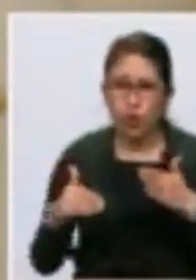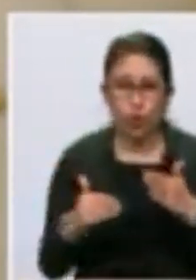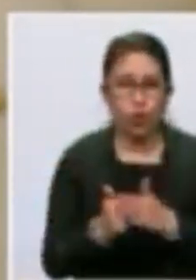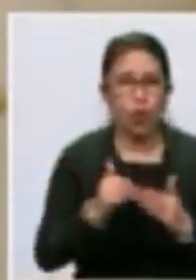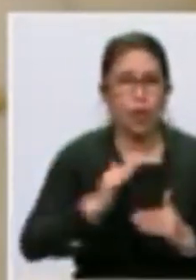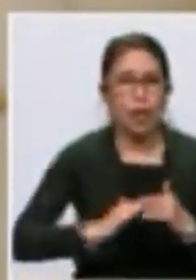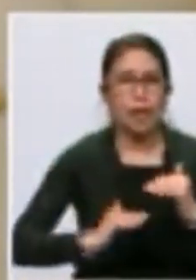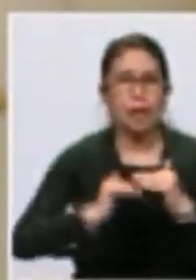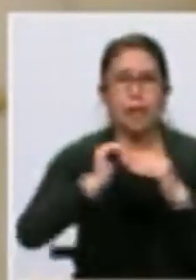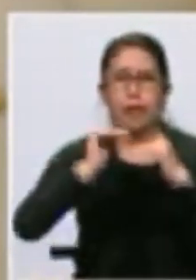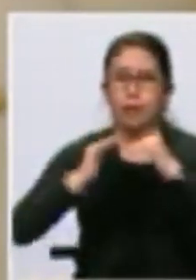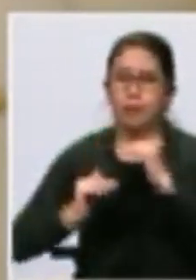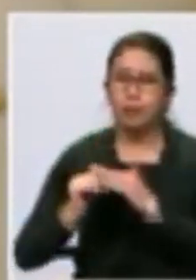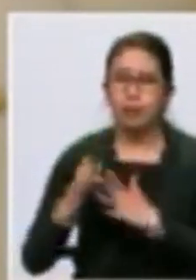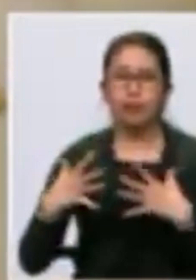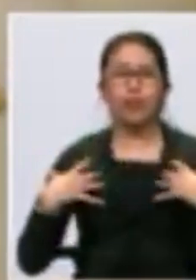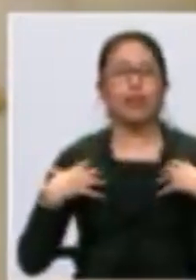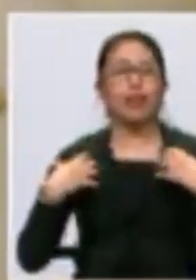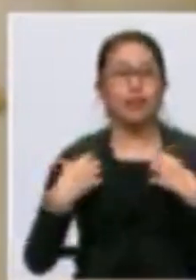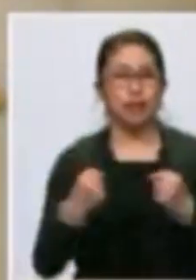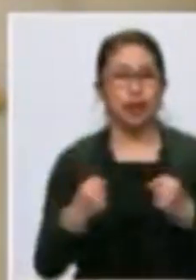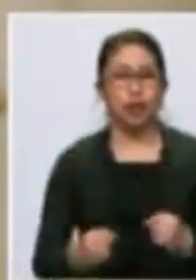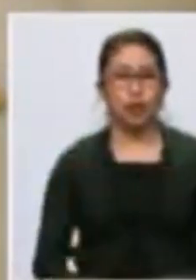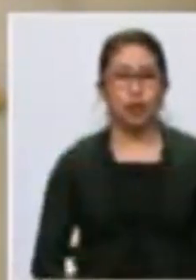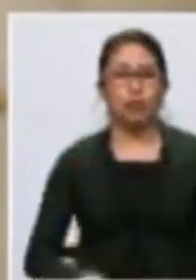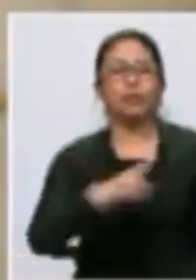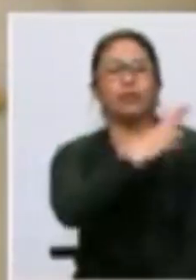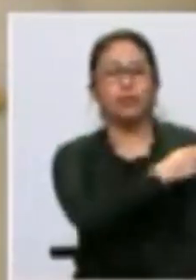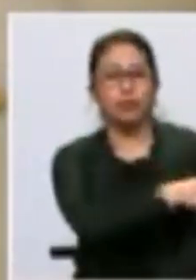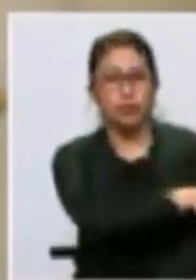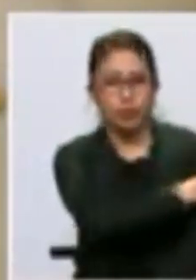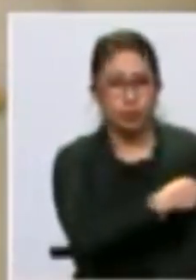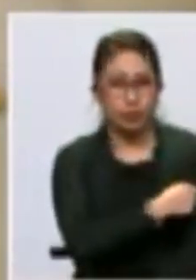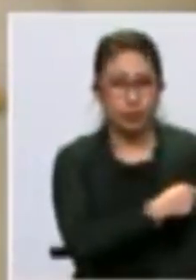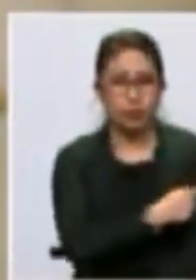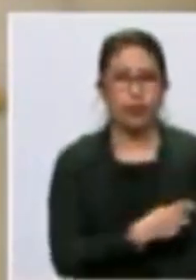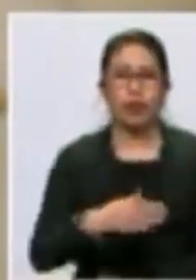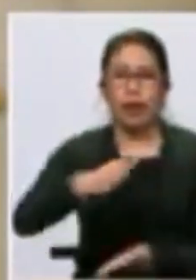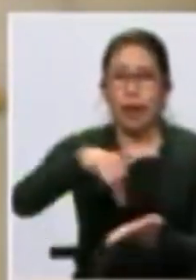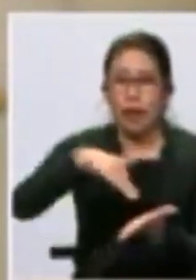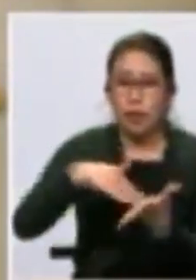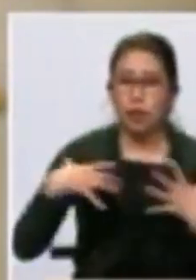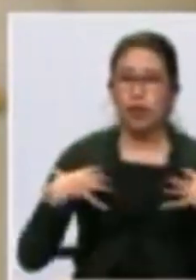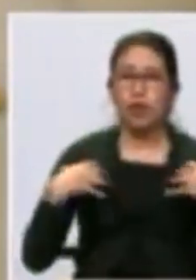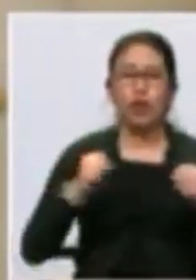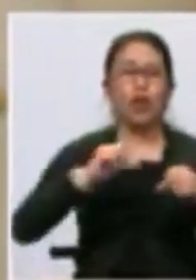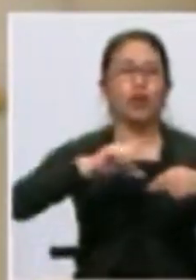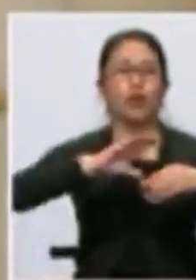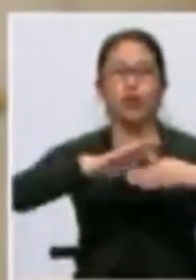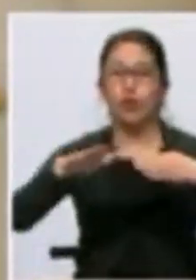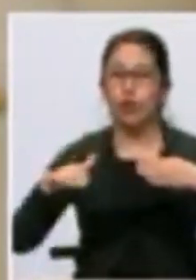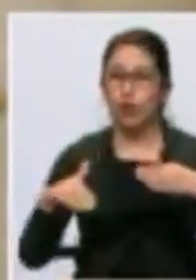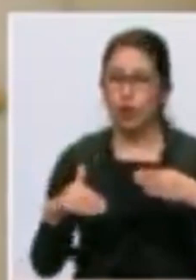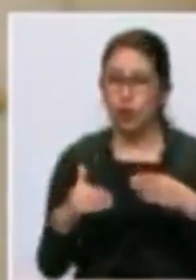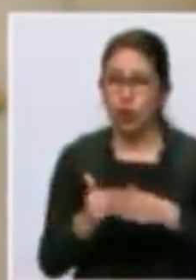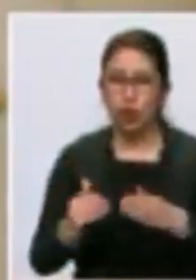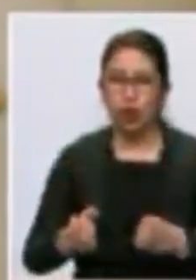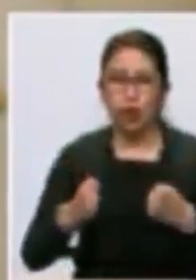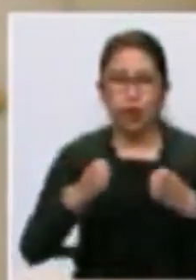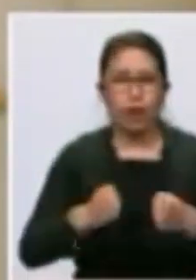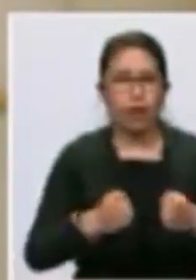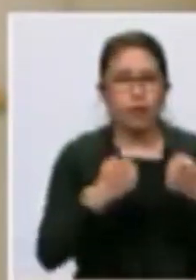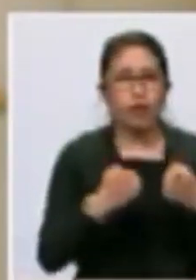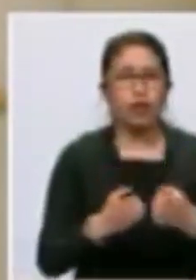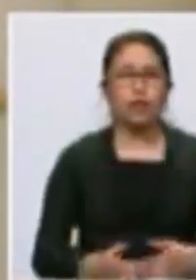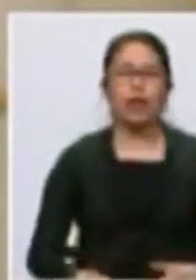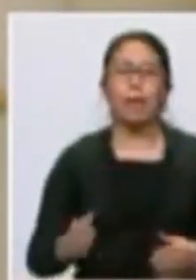infraestructura básica de salud del país. Hospitales, postas, centros médicos y toda la infraestructura que